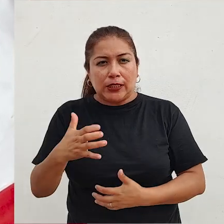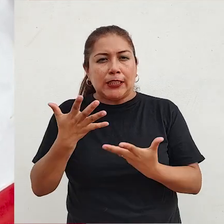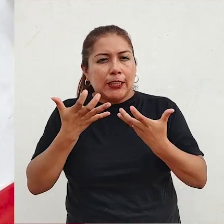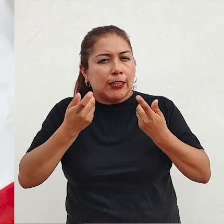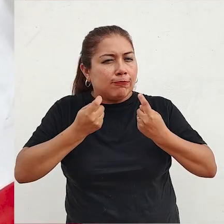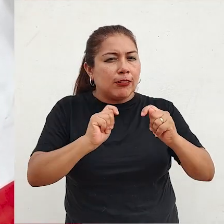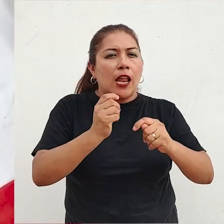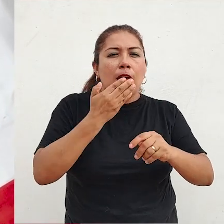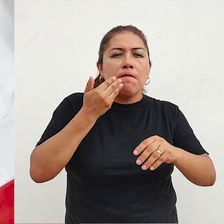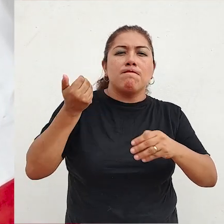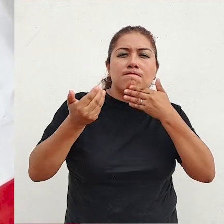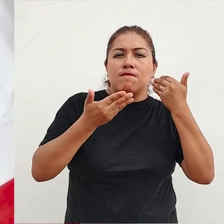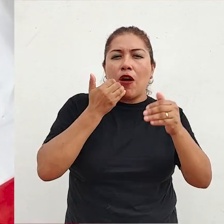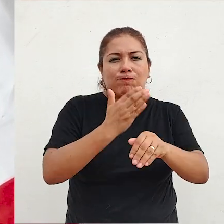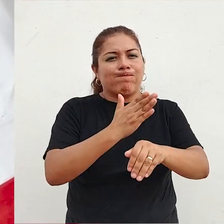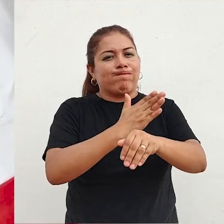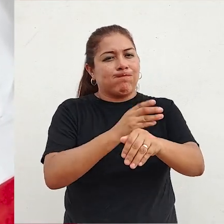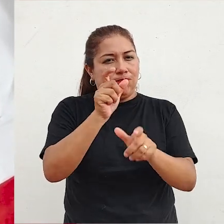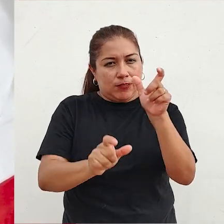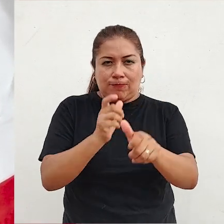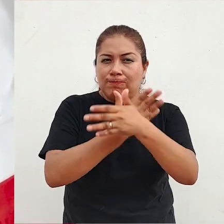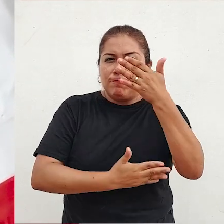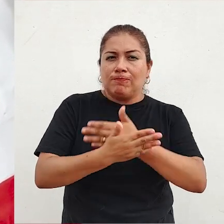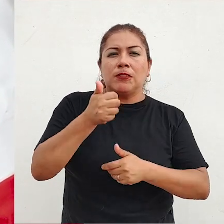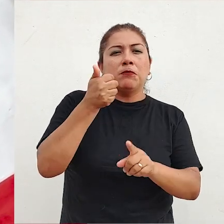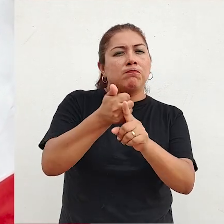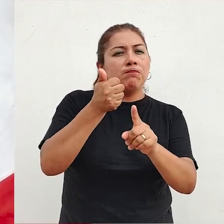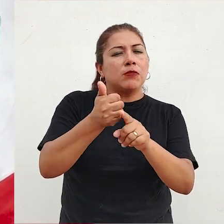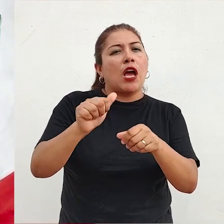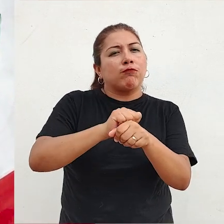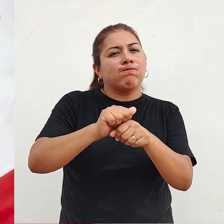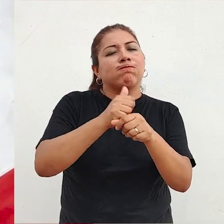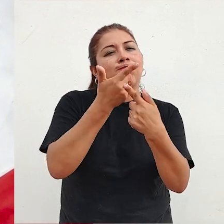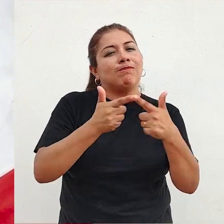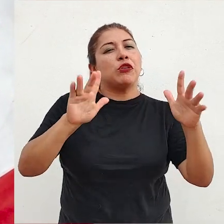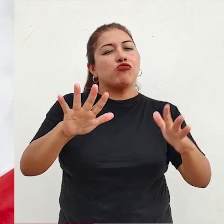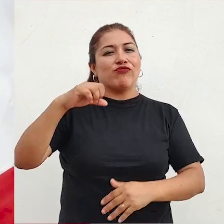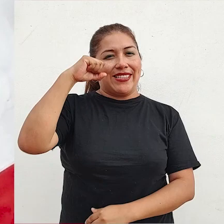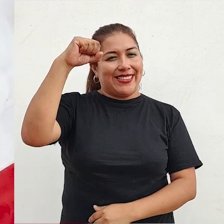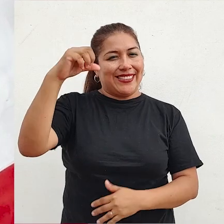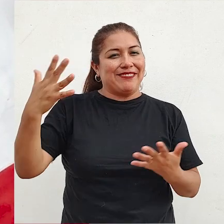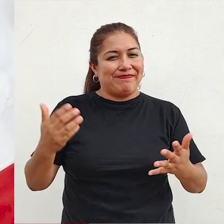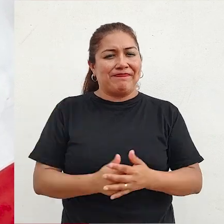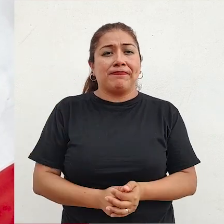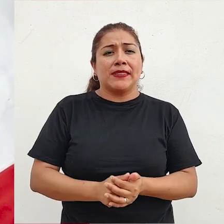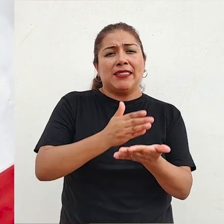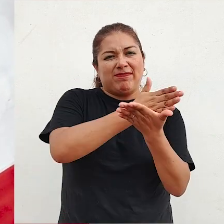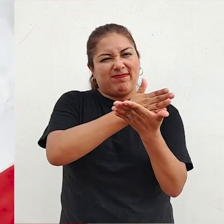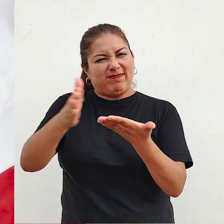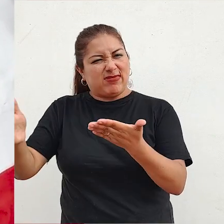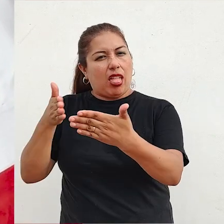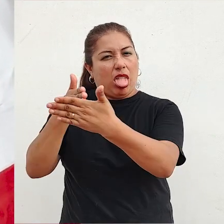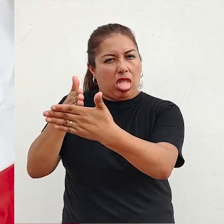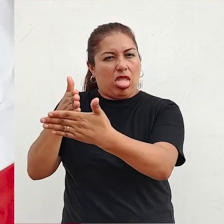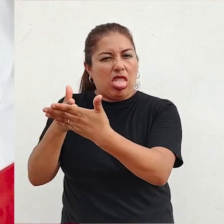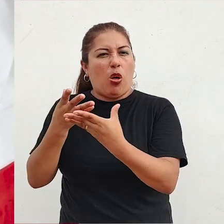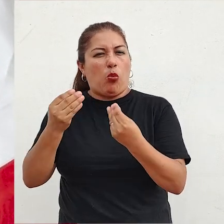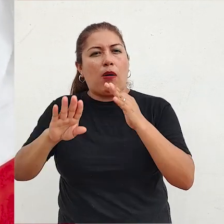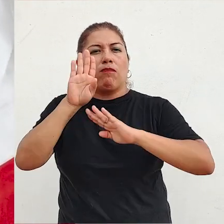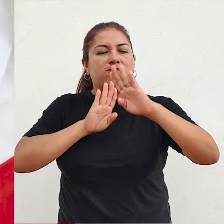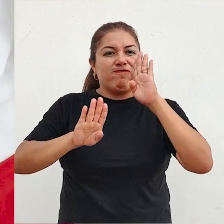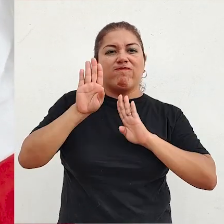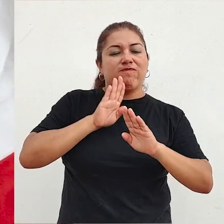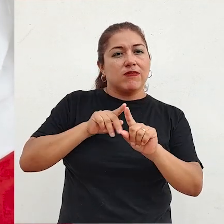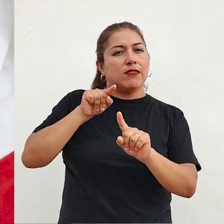para que puedan las personas con discapacidad ejercer plenamente sus derechos, a fin de eliminar barreras y obstáculos que